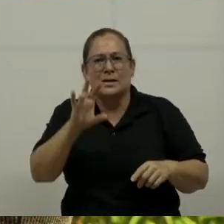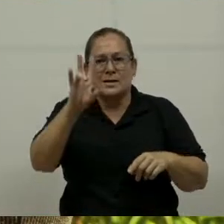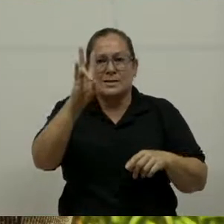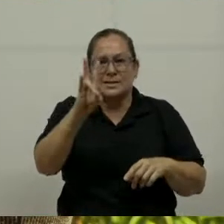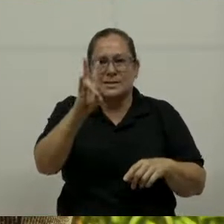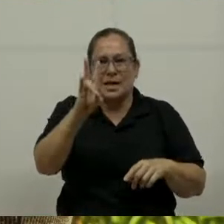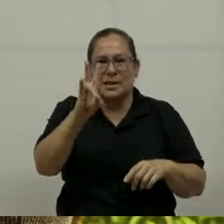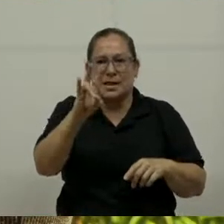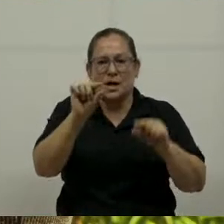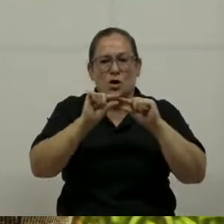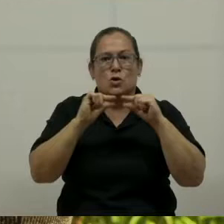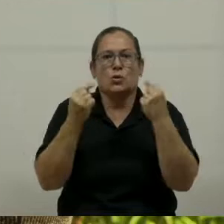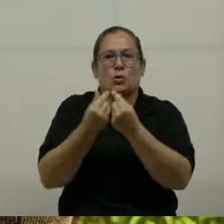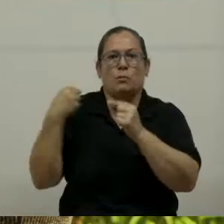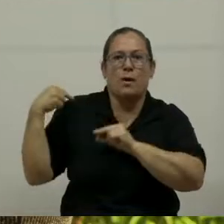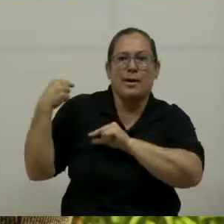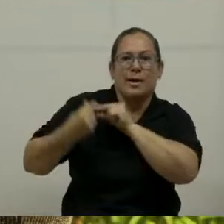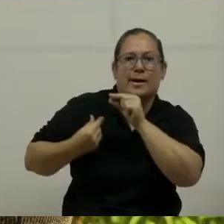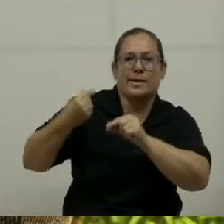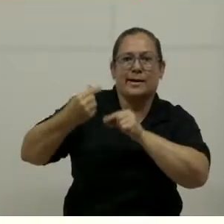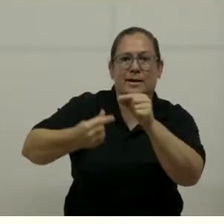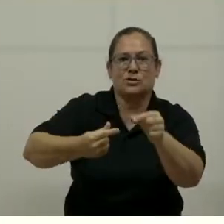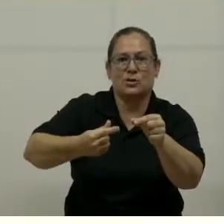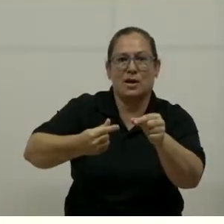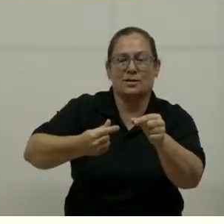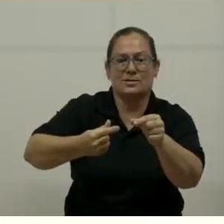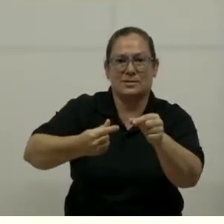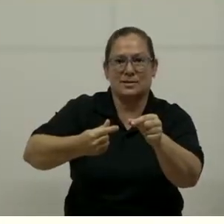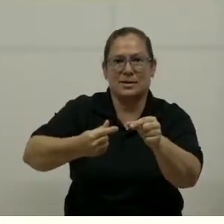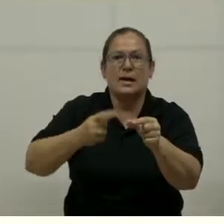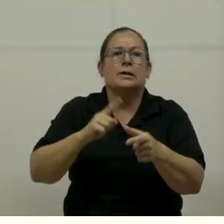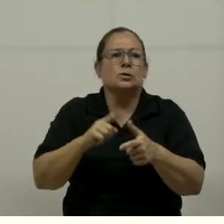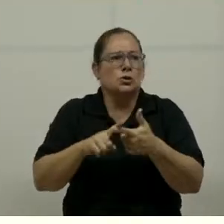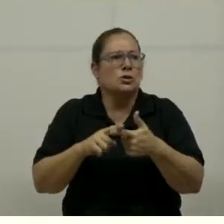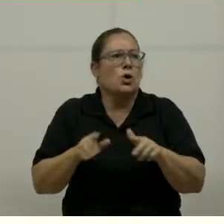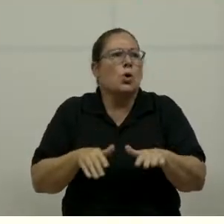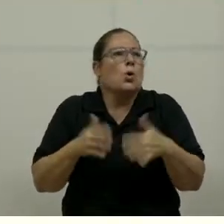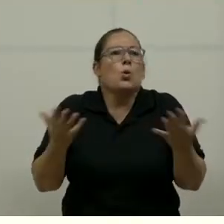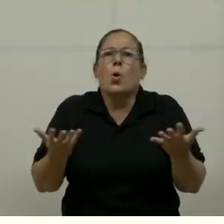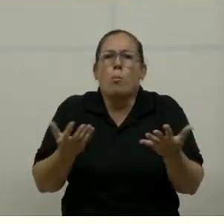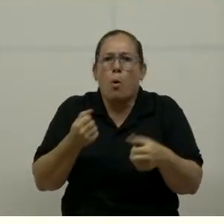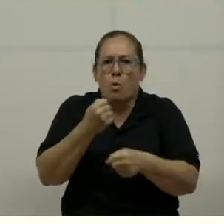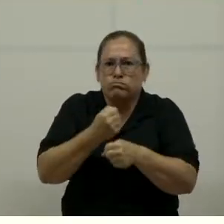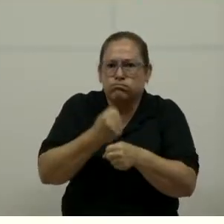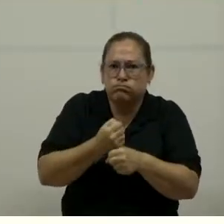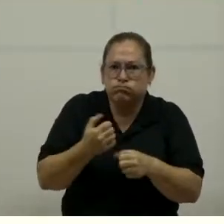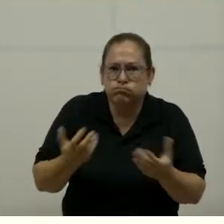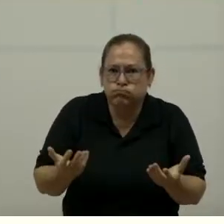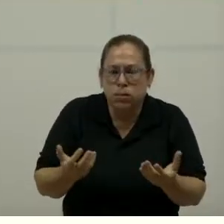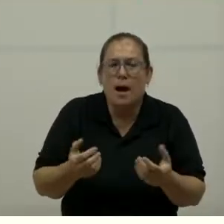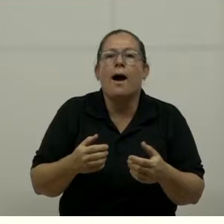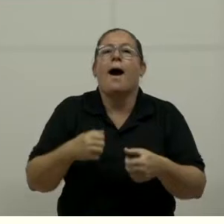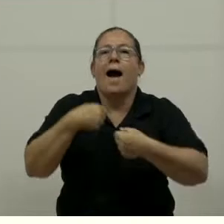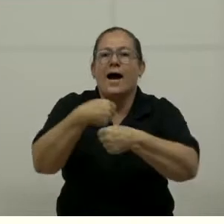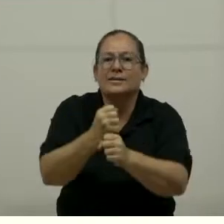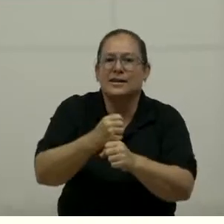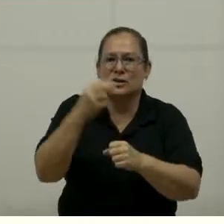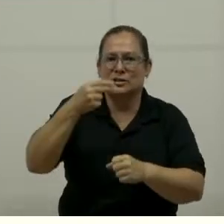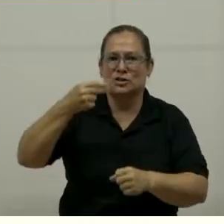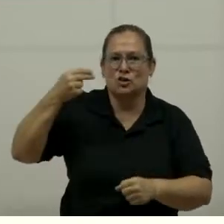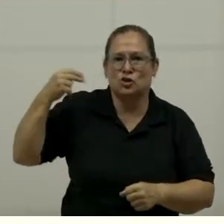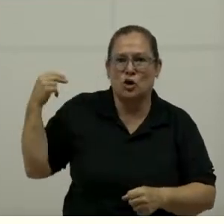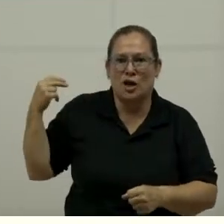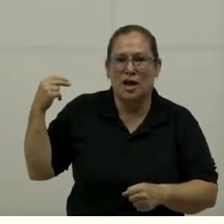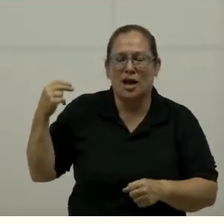grupos generacionales que convivimos en la actualidad. Entonces, ¿de qué manera lo vamos a llevar a cabo? Creando historias, que esto tiene que ver con una